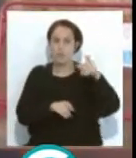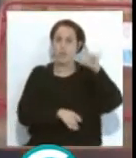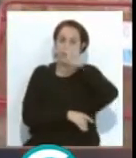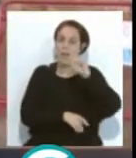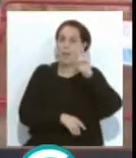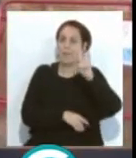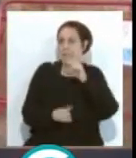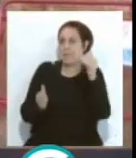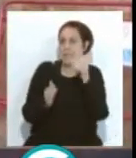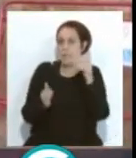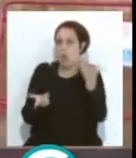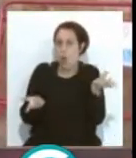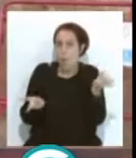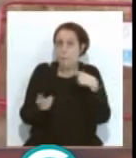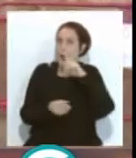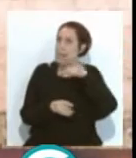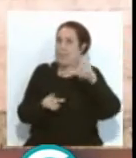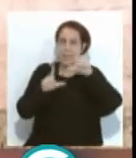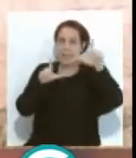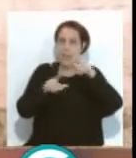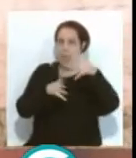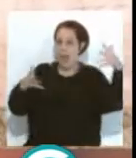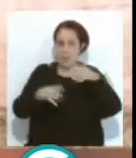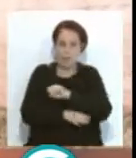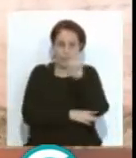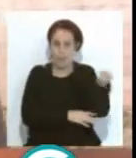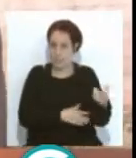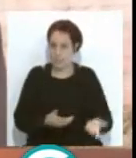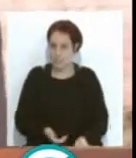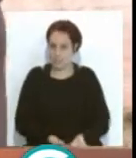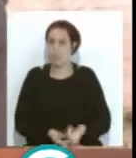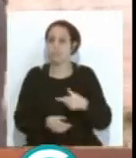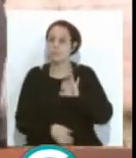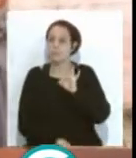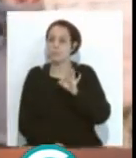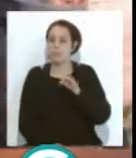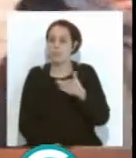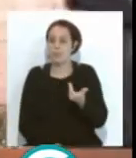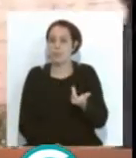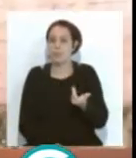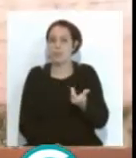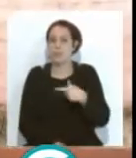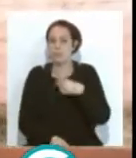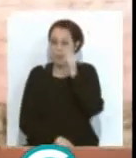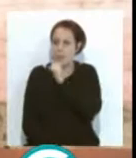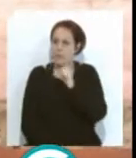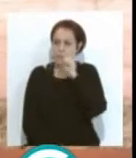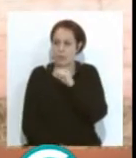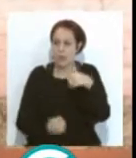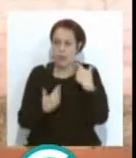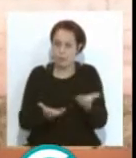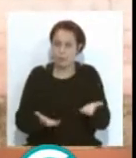y que chiquitito el Falla parecía más grande en la tele. Pero es verdad que yo creo que se le ha cantado, y se sigue,